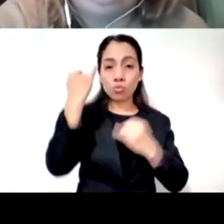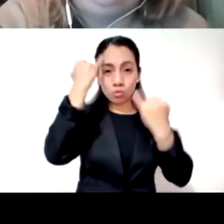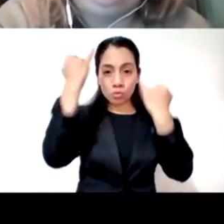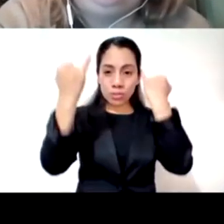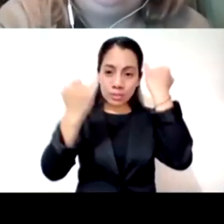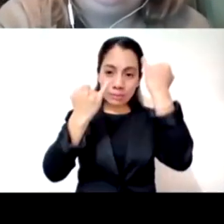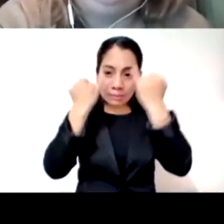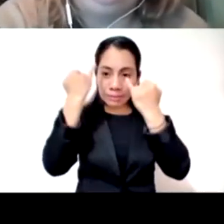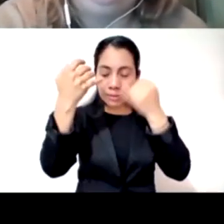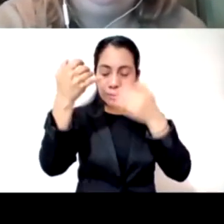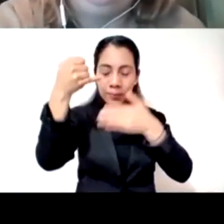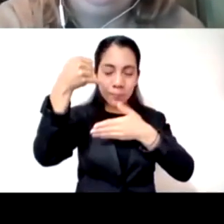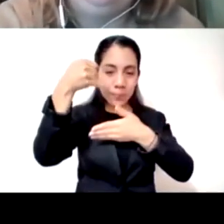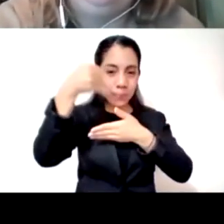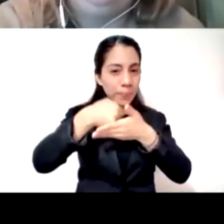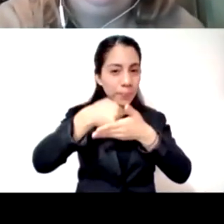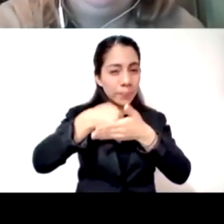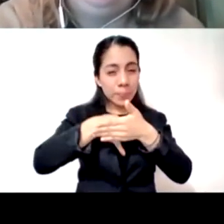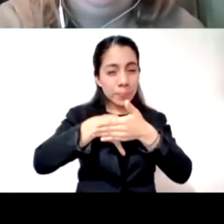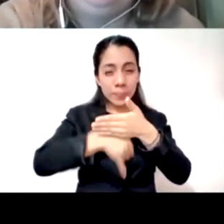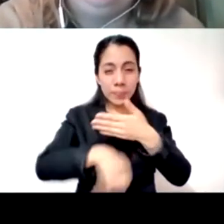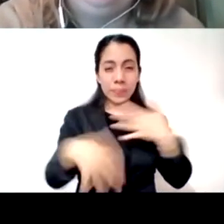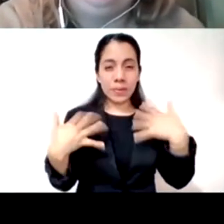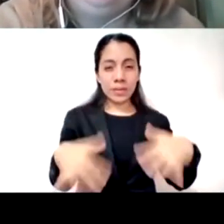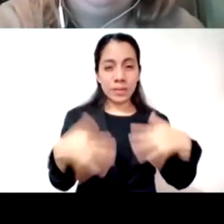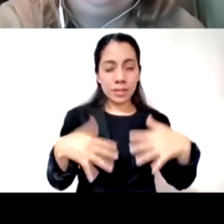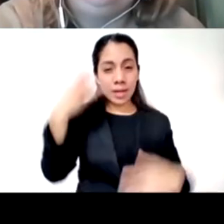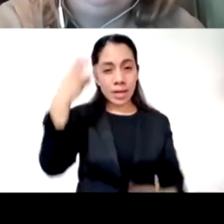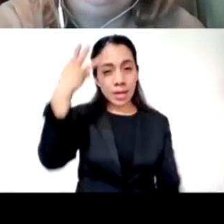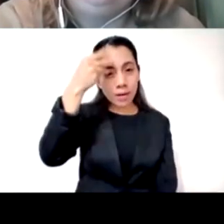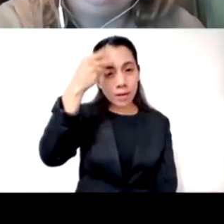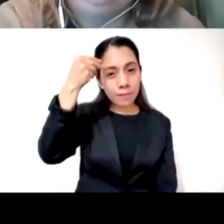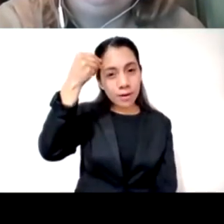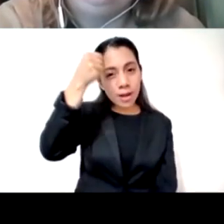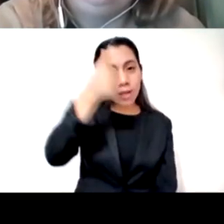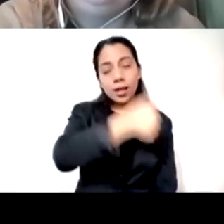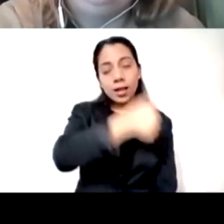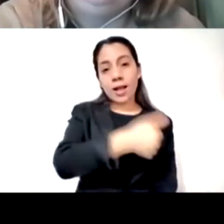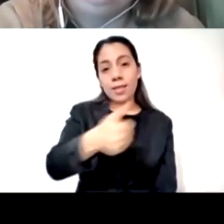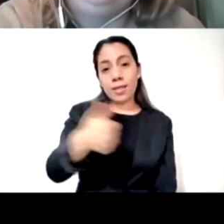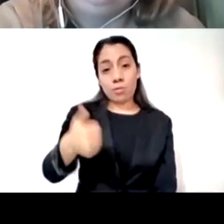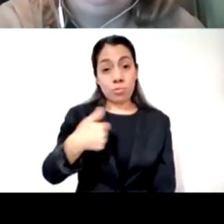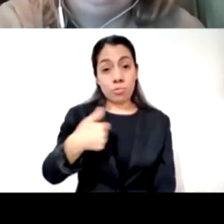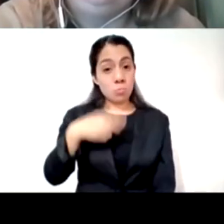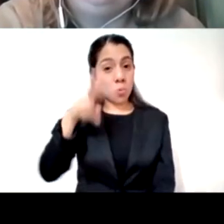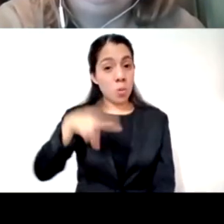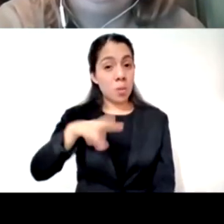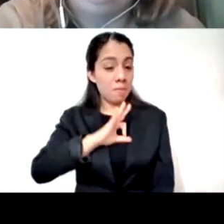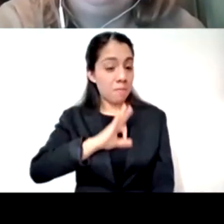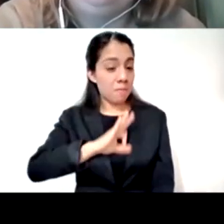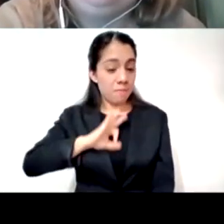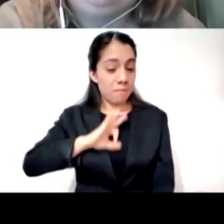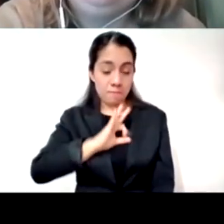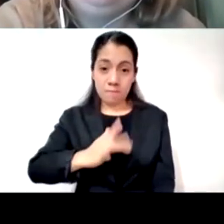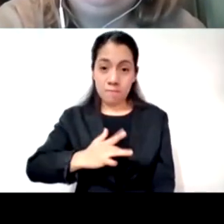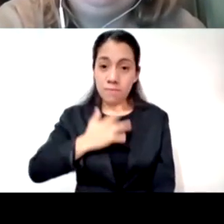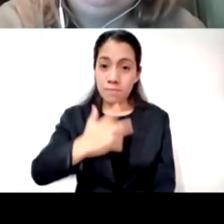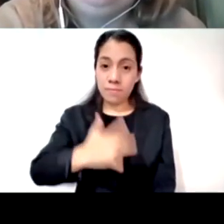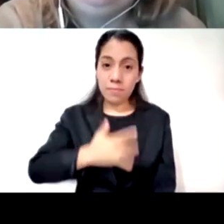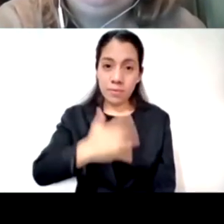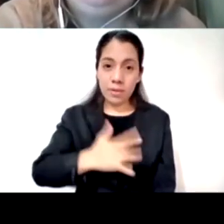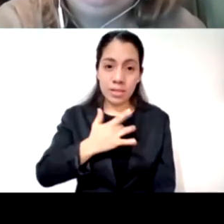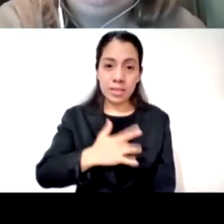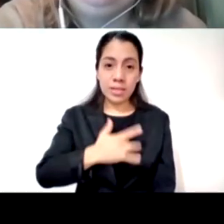siento súper feliz este quiero quiero decir que va a haber bueno que esto sigue porque estos amigos de disciplina